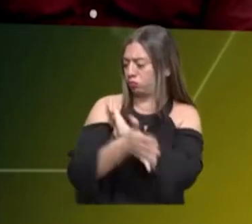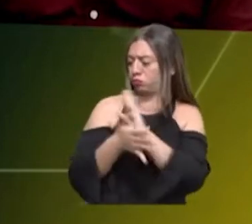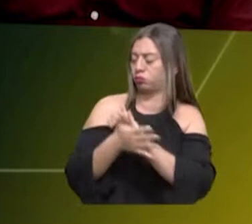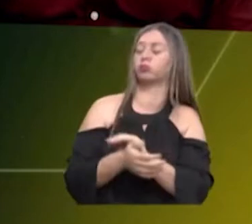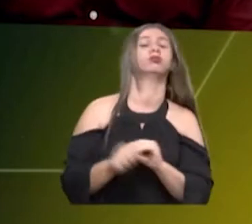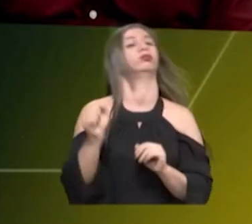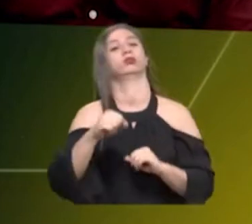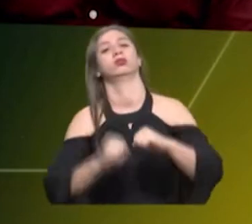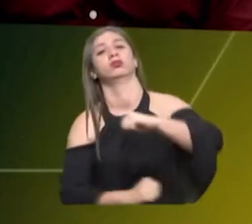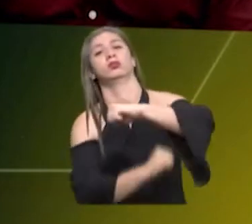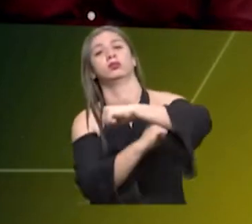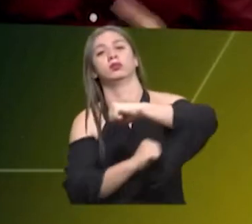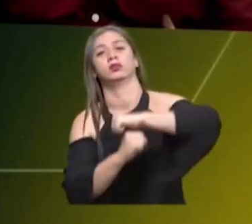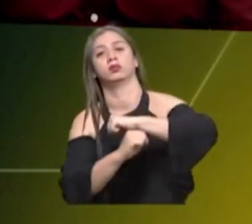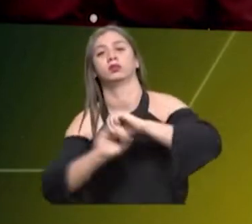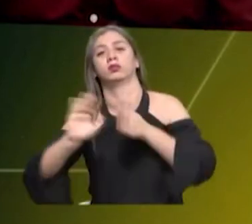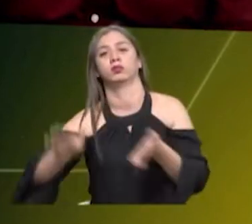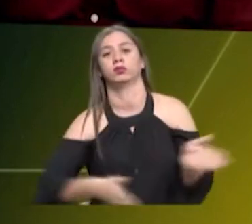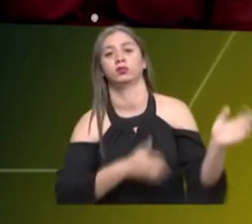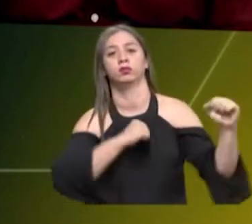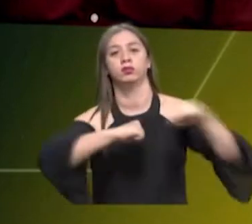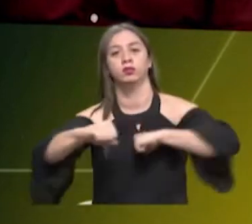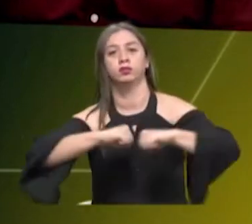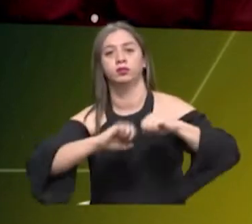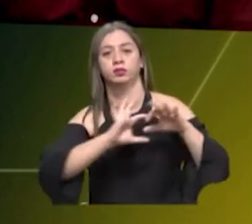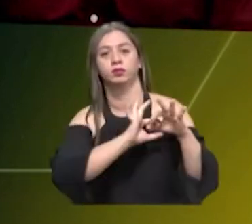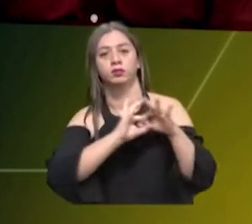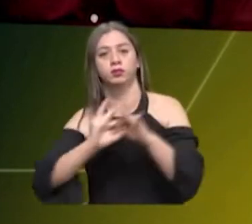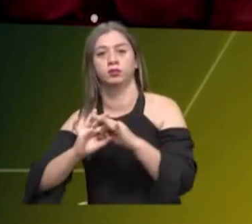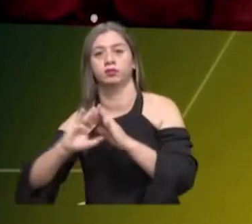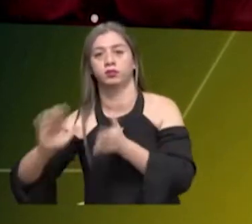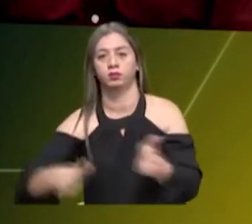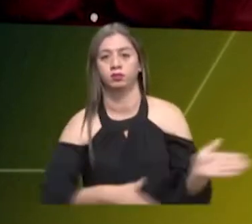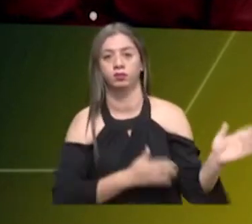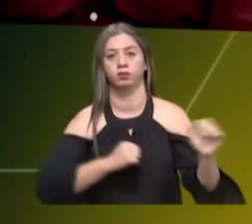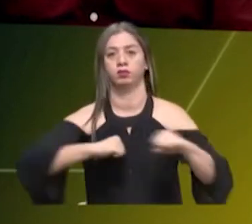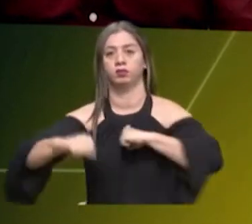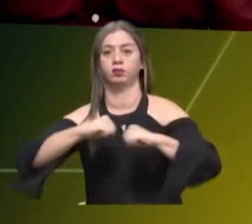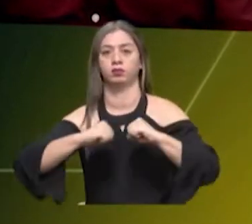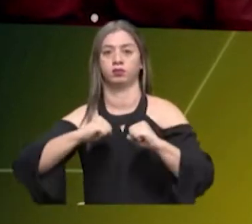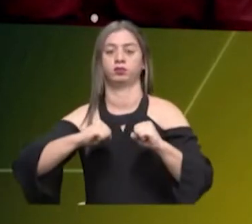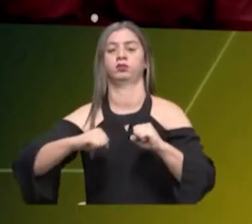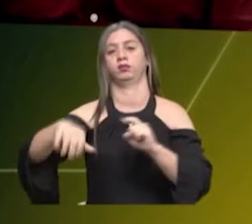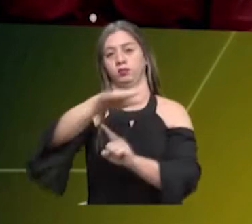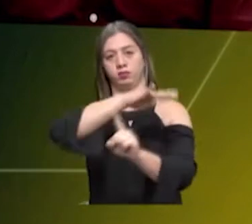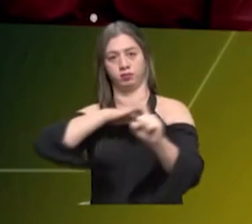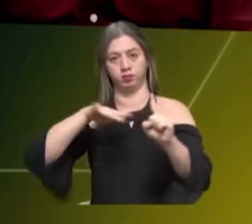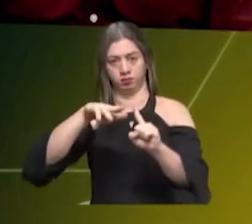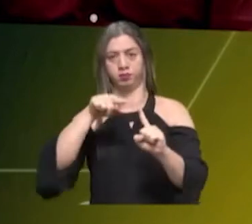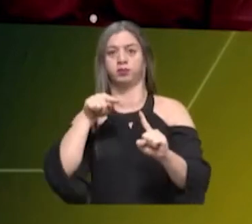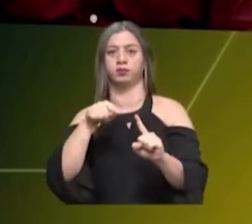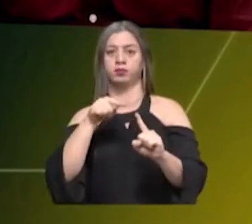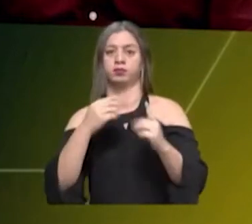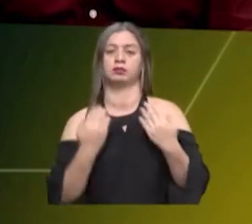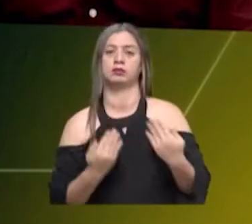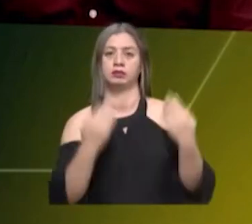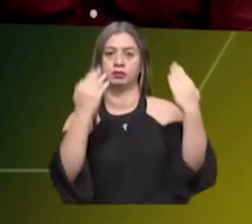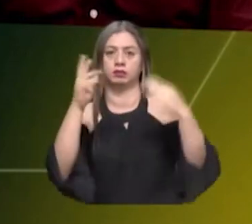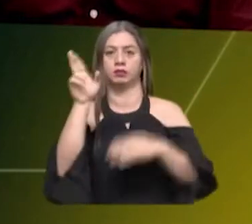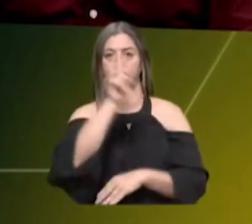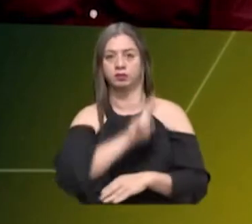la estructura programática de nuestro Plan de Acción está alineada con el Plan de Gestión Ambiental Regional, PEGAR, que es un referente para la gestión ambiental de la región.